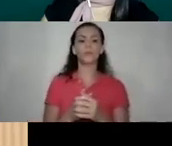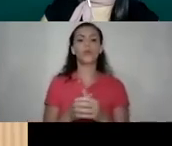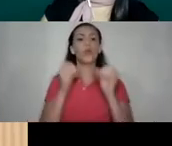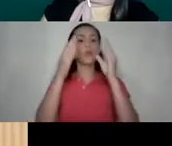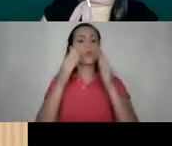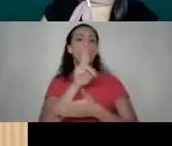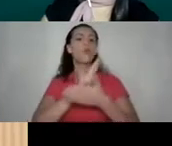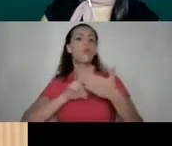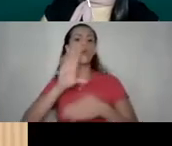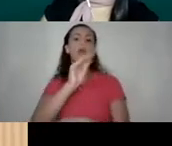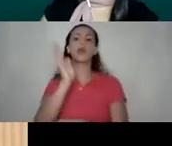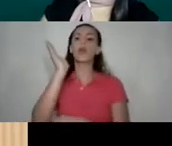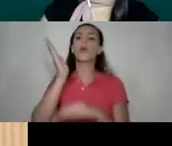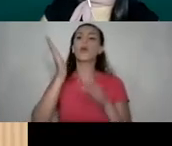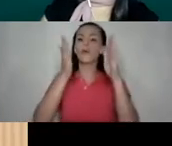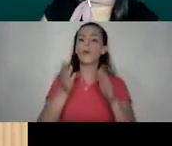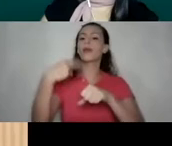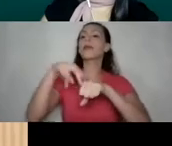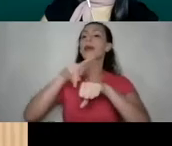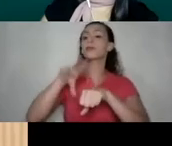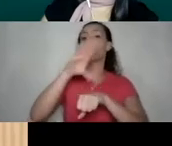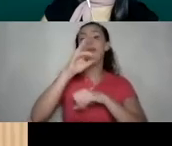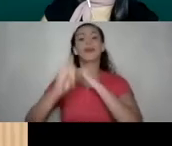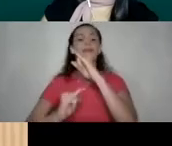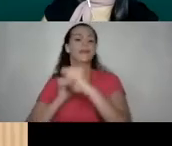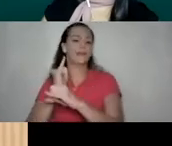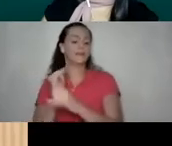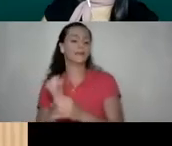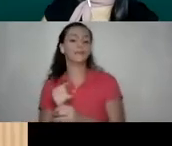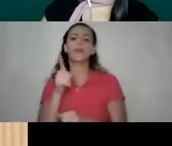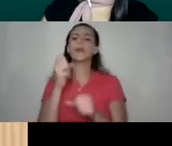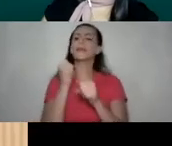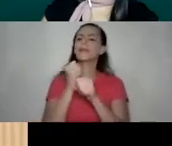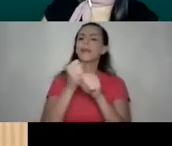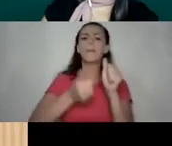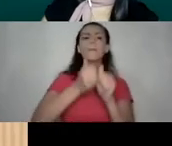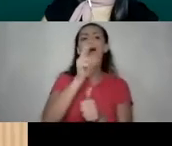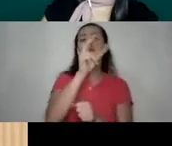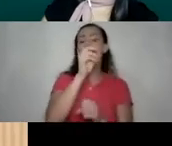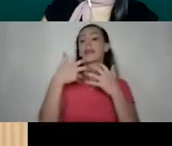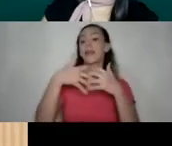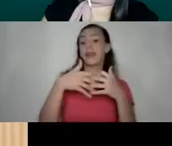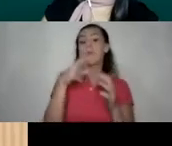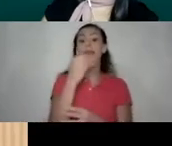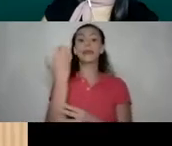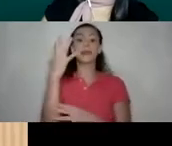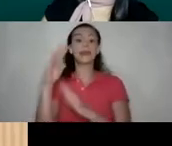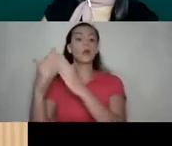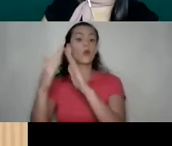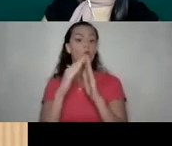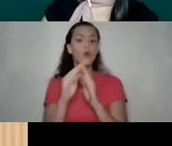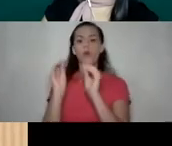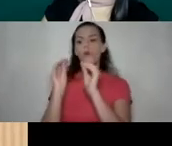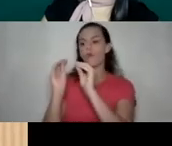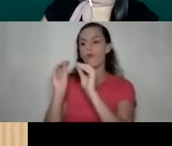confidencista nacional e internacional. Ha trabajado con más de 30 empresas y 15 comunidades sin formación de liderazgos,